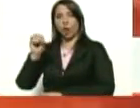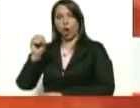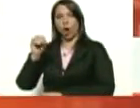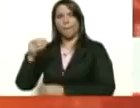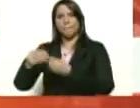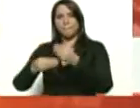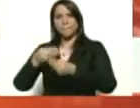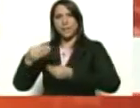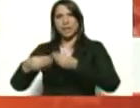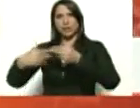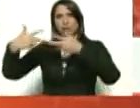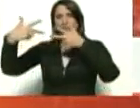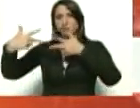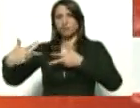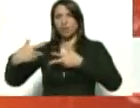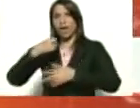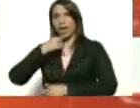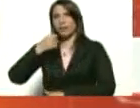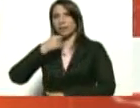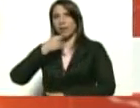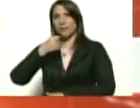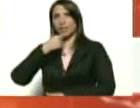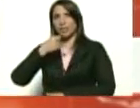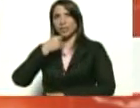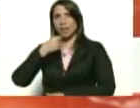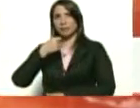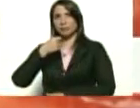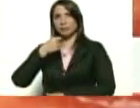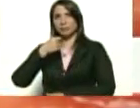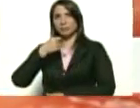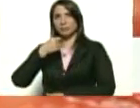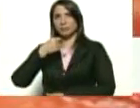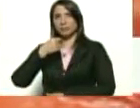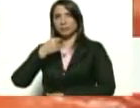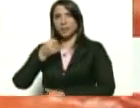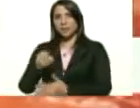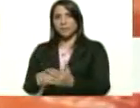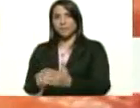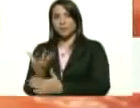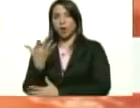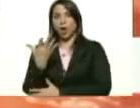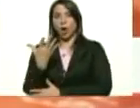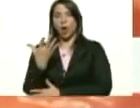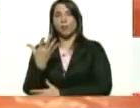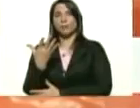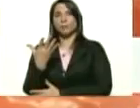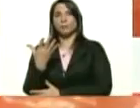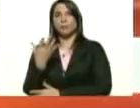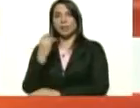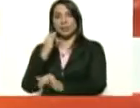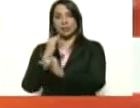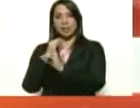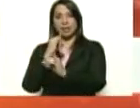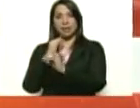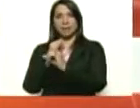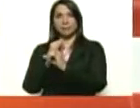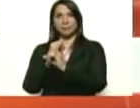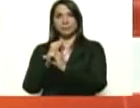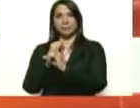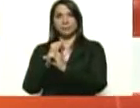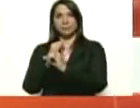videoconferencia, que la sacó en la página de la pizarra, ya